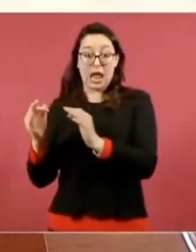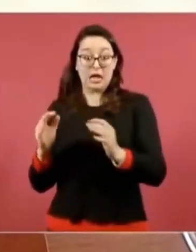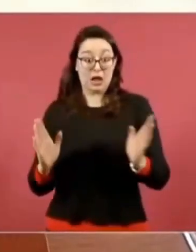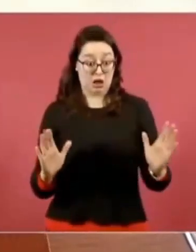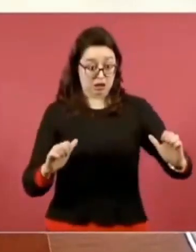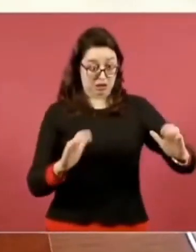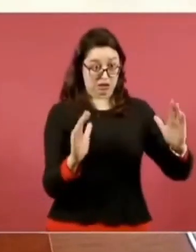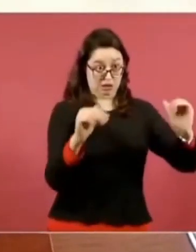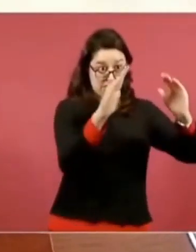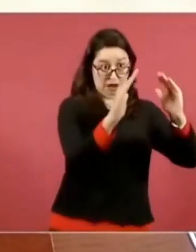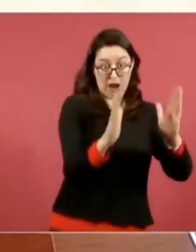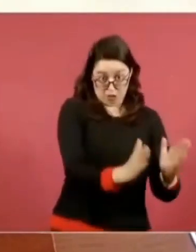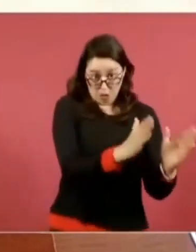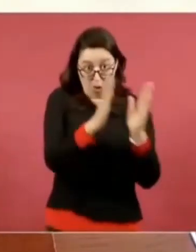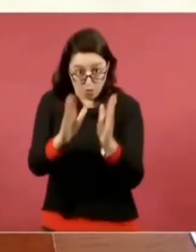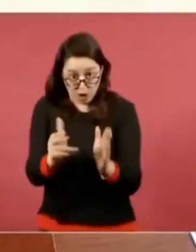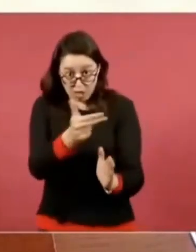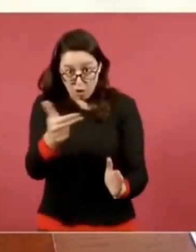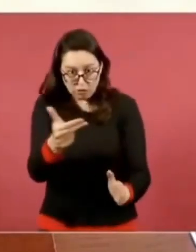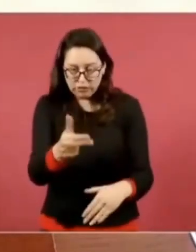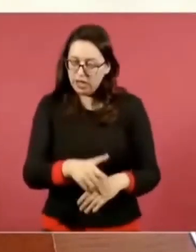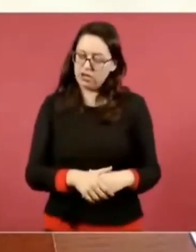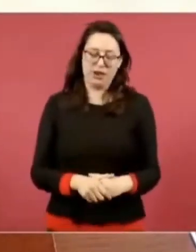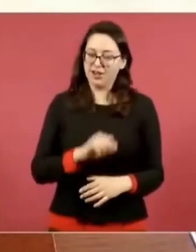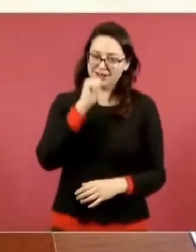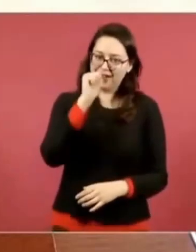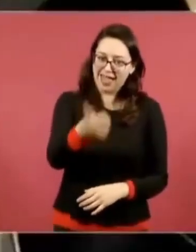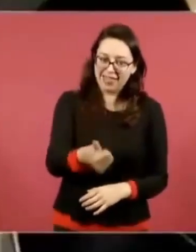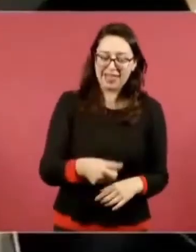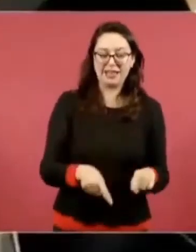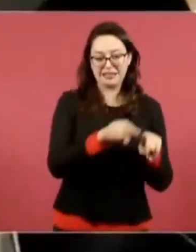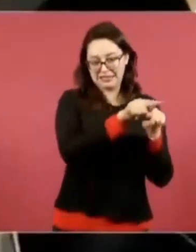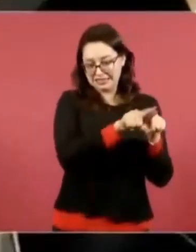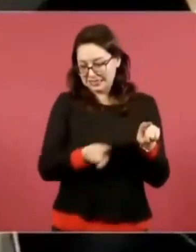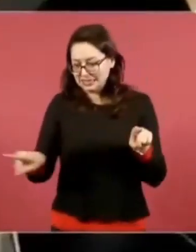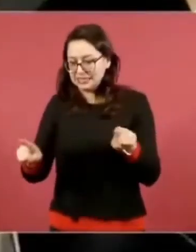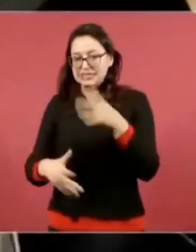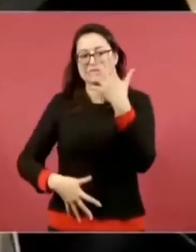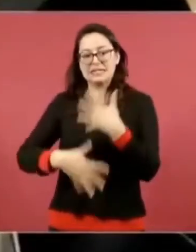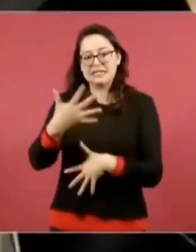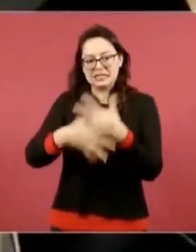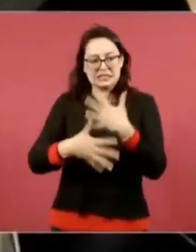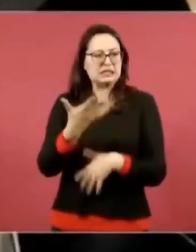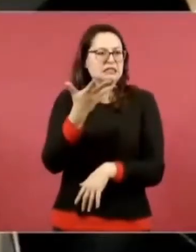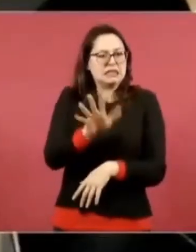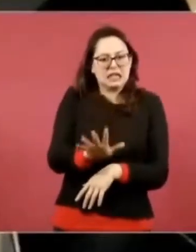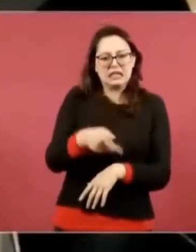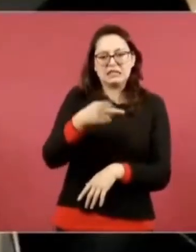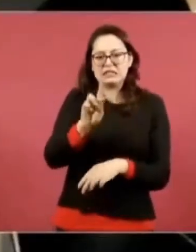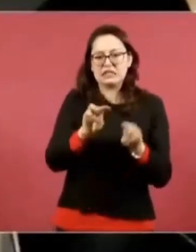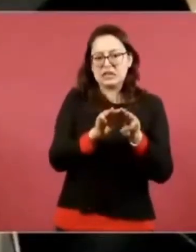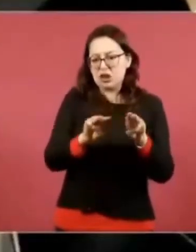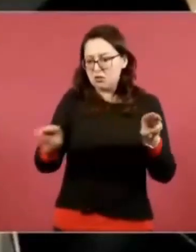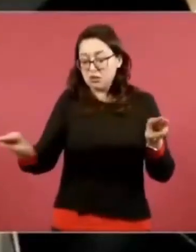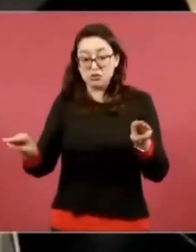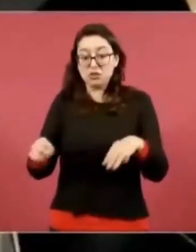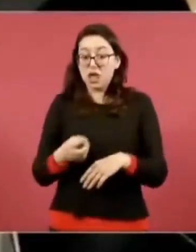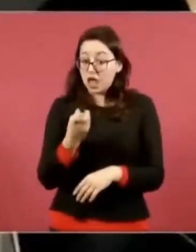está como a 15 kilómetros. Como a 10, ¿no? No es muy cerca,